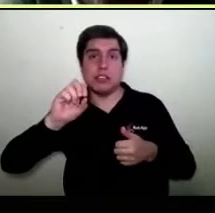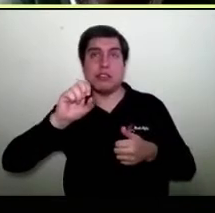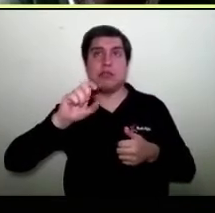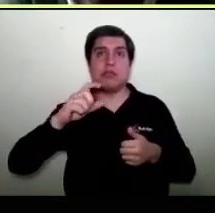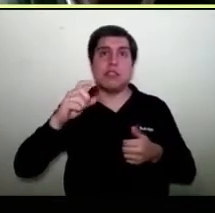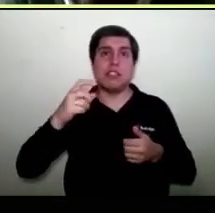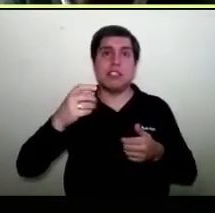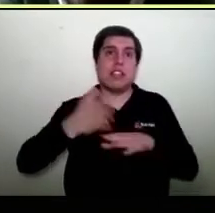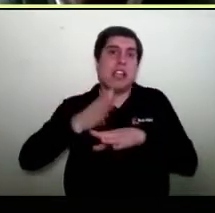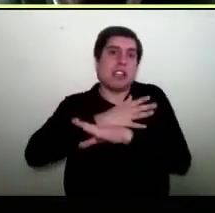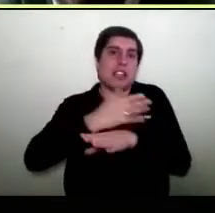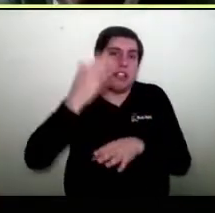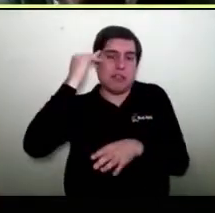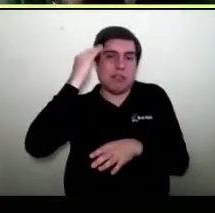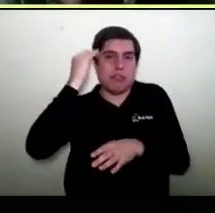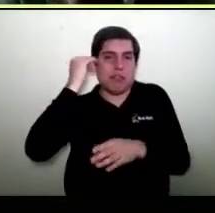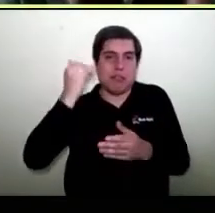día anterior.